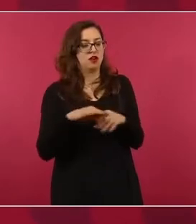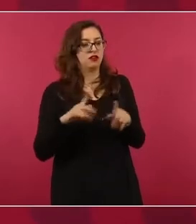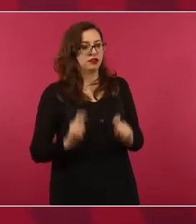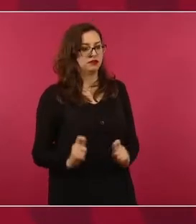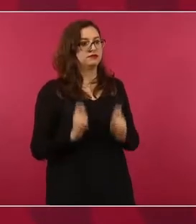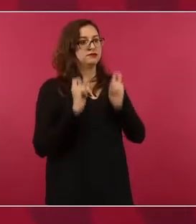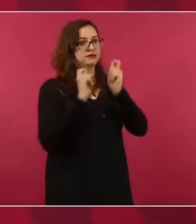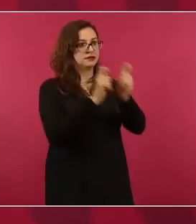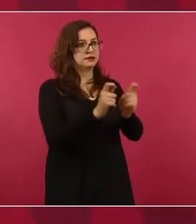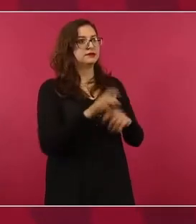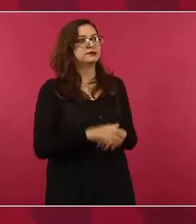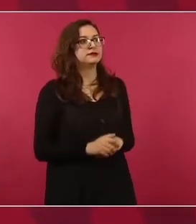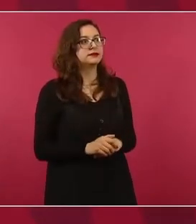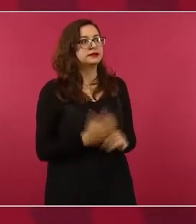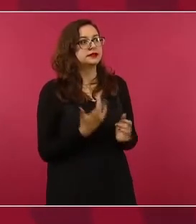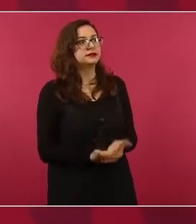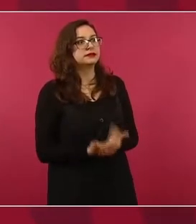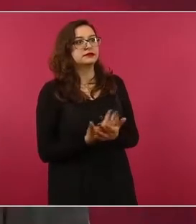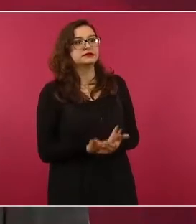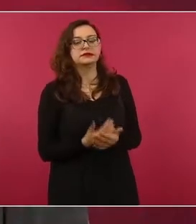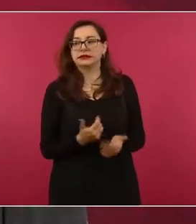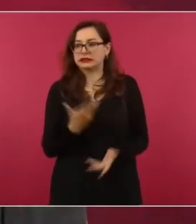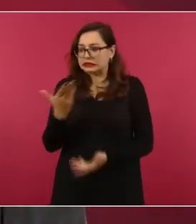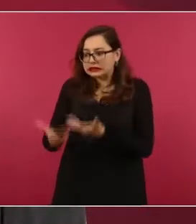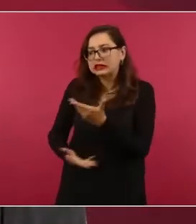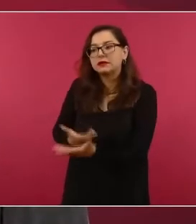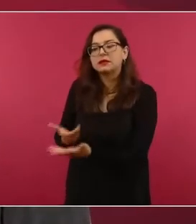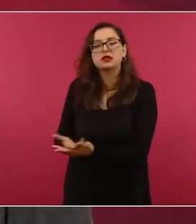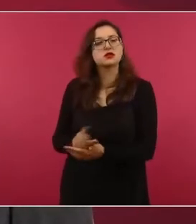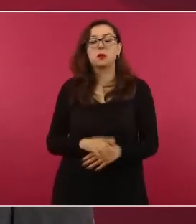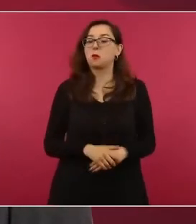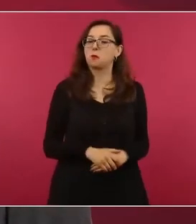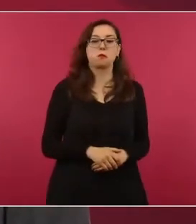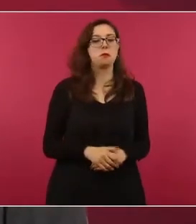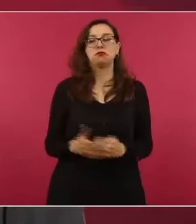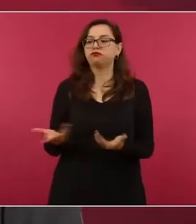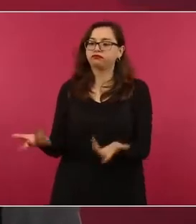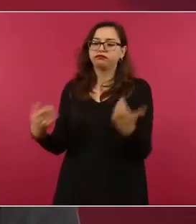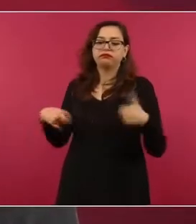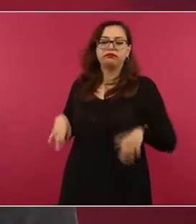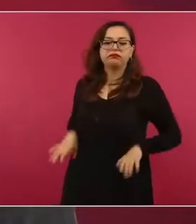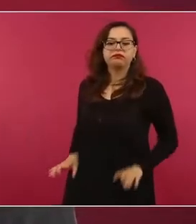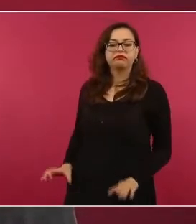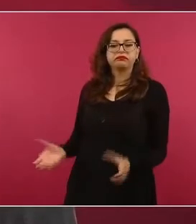y se dedica a robar.